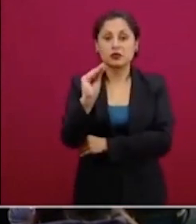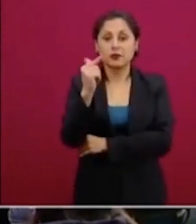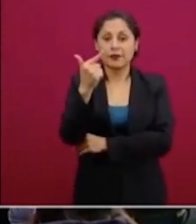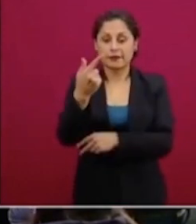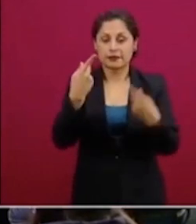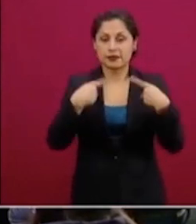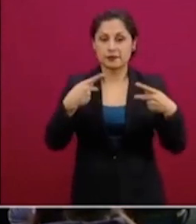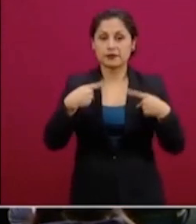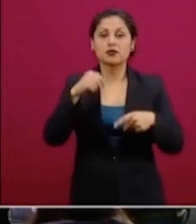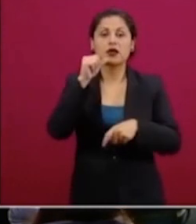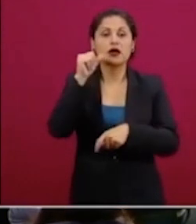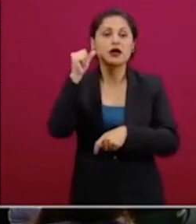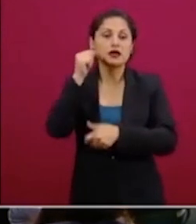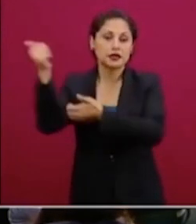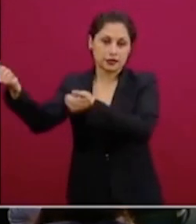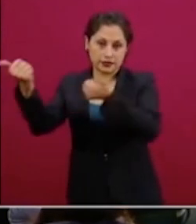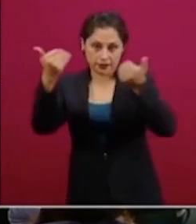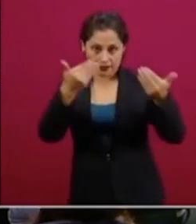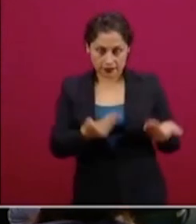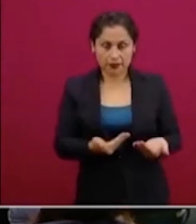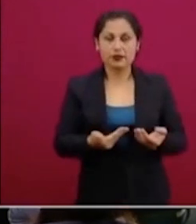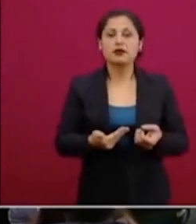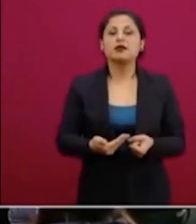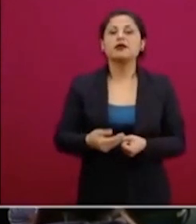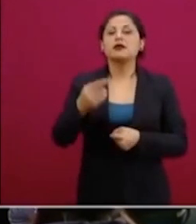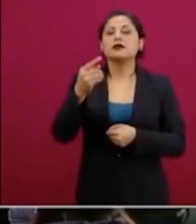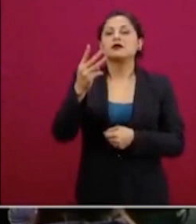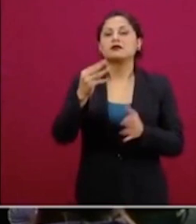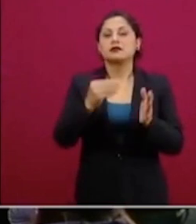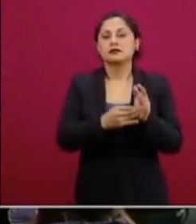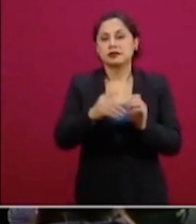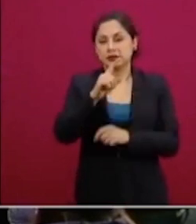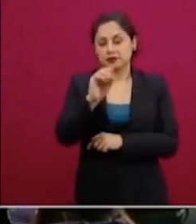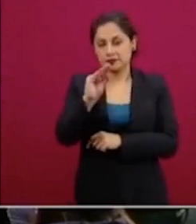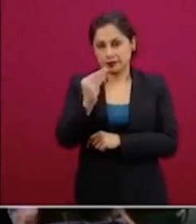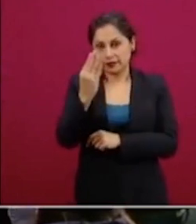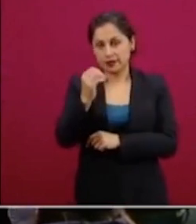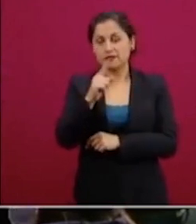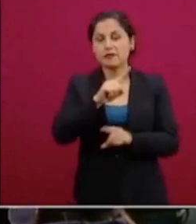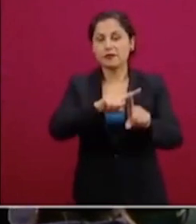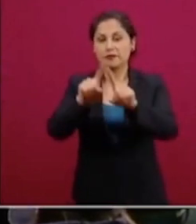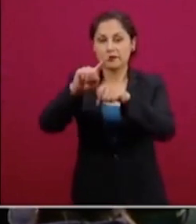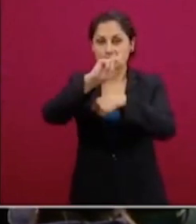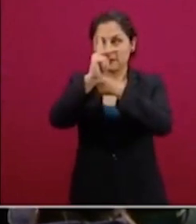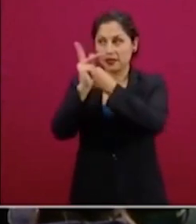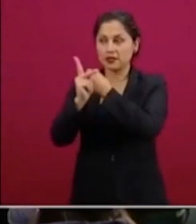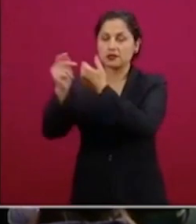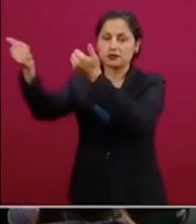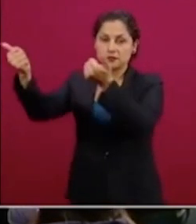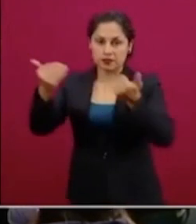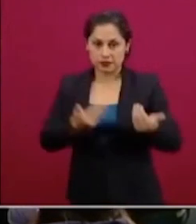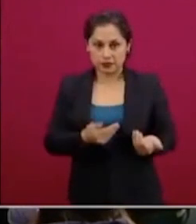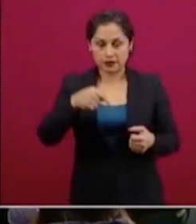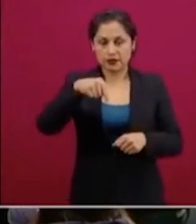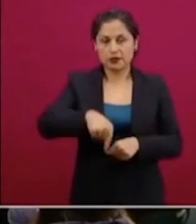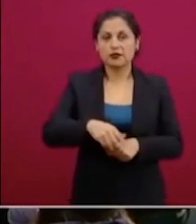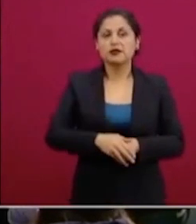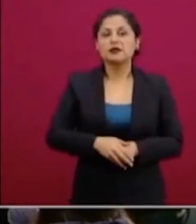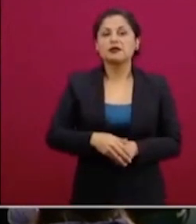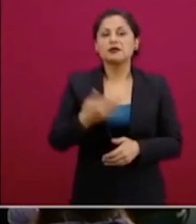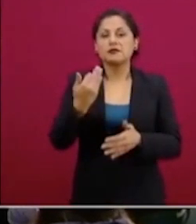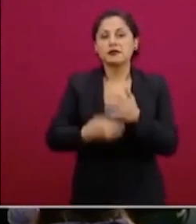10 mil 139 mexicanas y mexicanos retornados de todo el mundo. Nos faltan 2 mil 826,